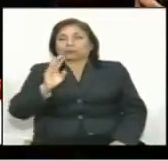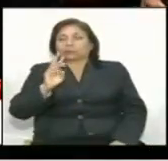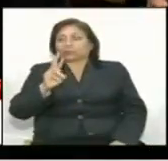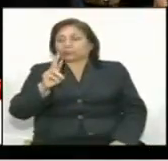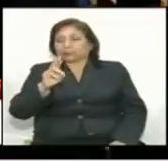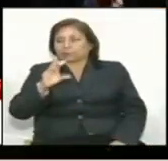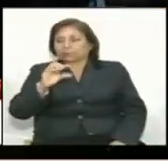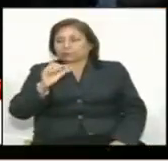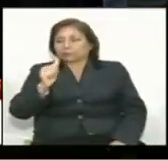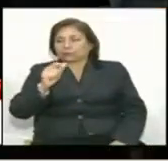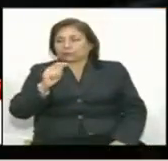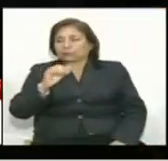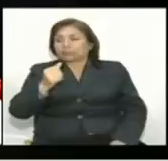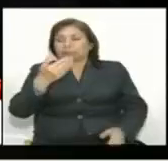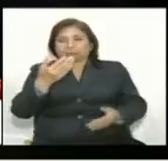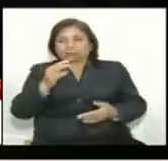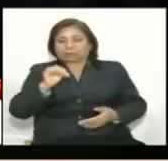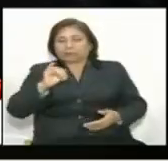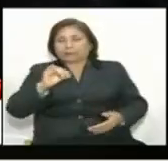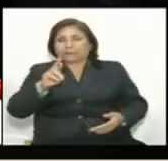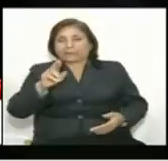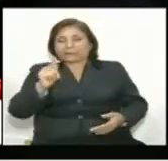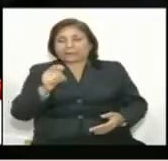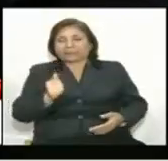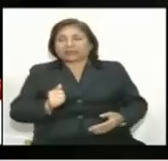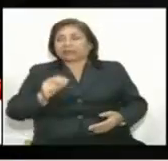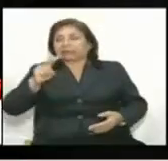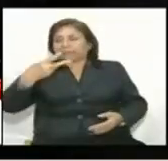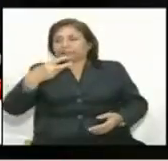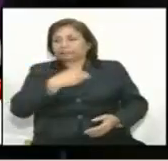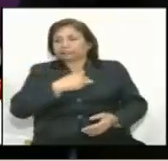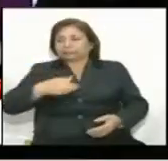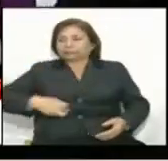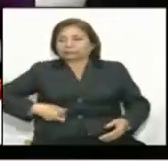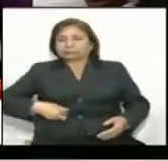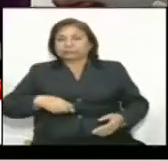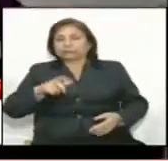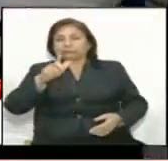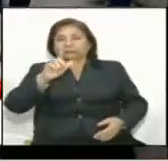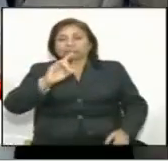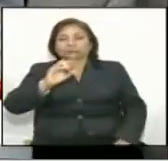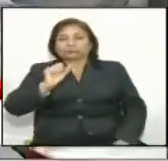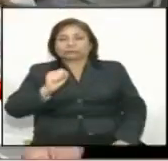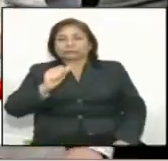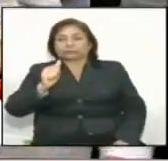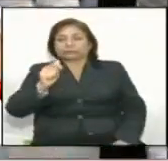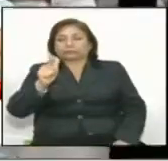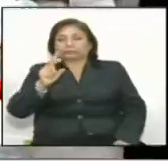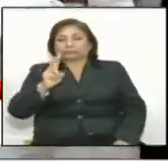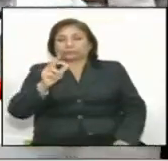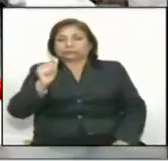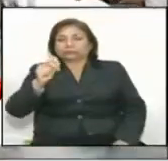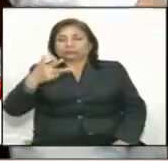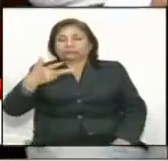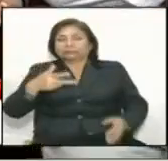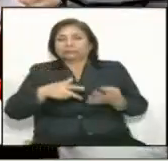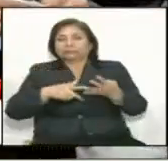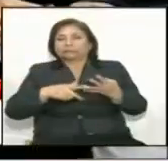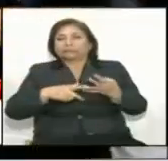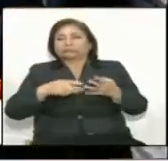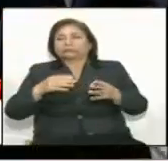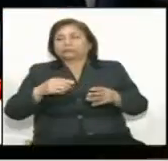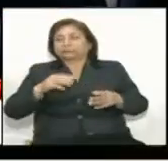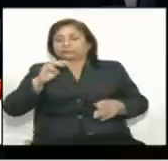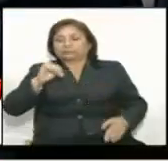de la lista número uno, ¿qué número es el que tienen ya asegurado? ¿Tienen ya los 66 votos? Yo, querido Jimmy, soy abogado, no